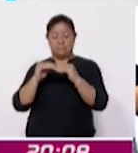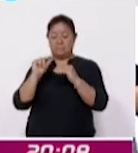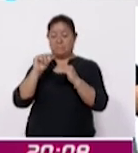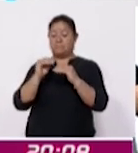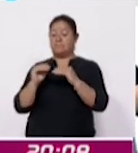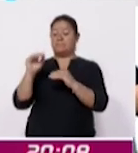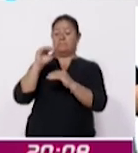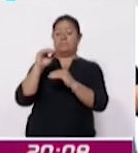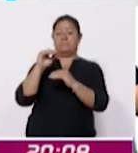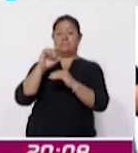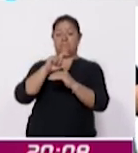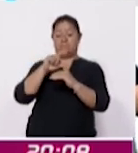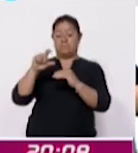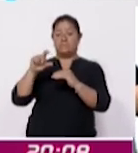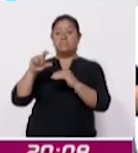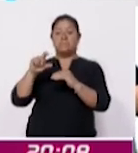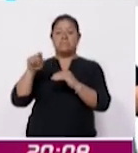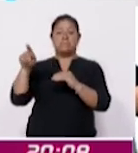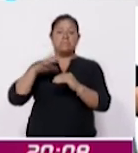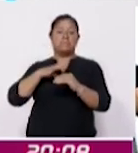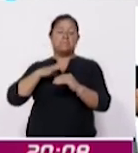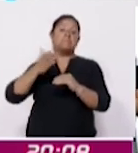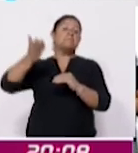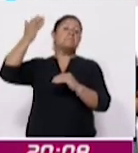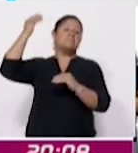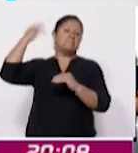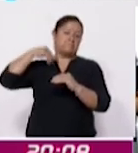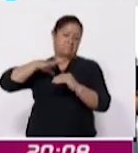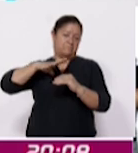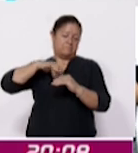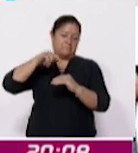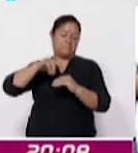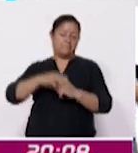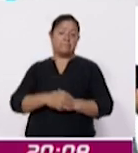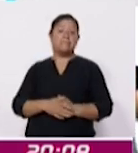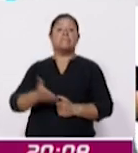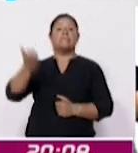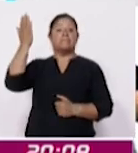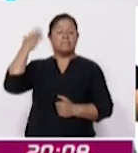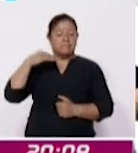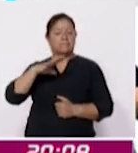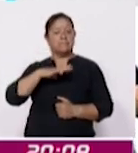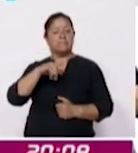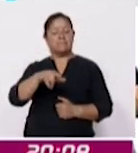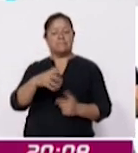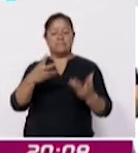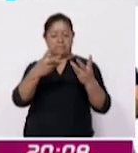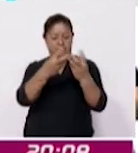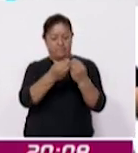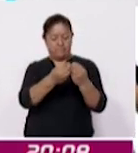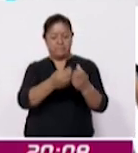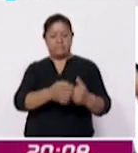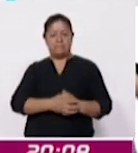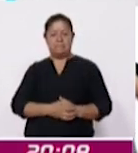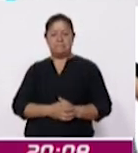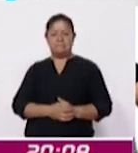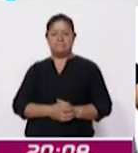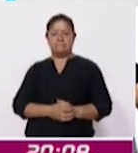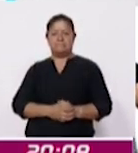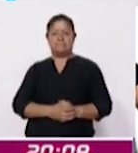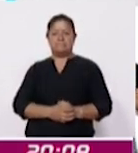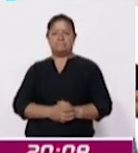como estaba anteriormente. Anteriormente teníamos un genérico conjuntado que